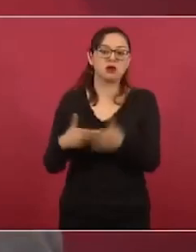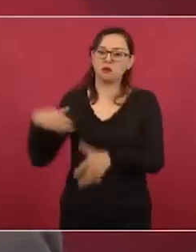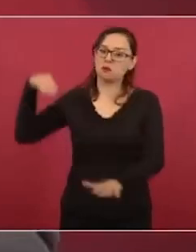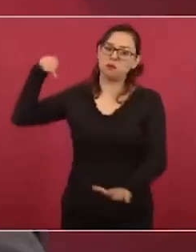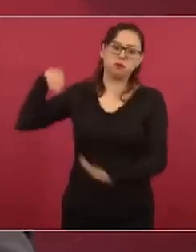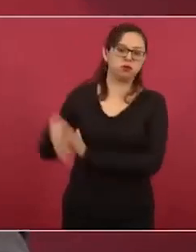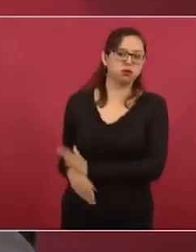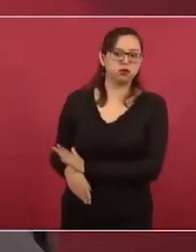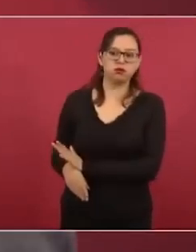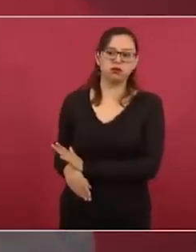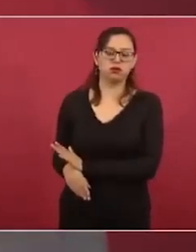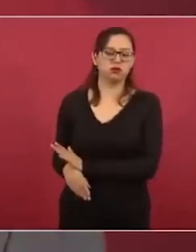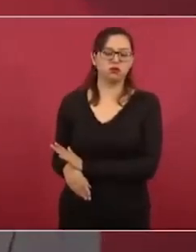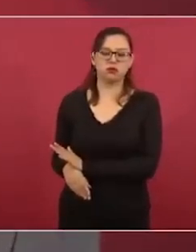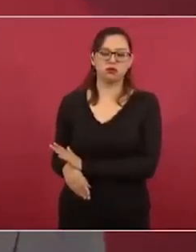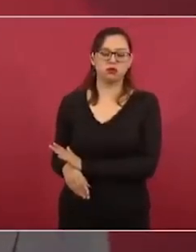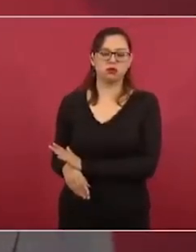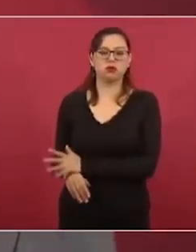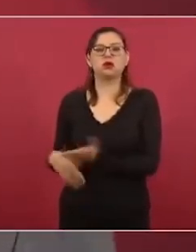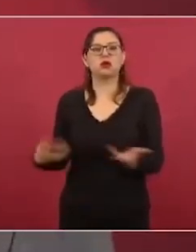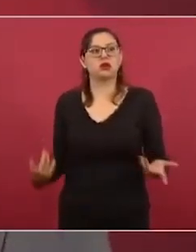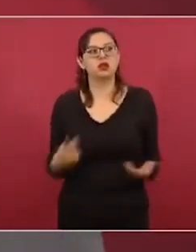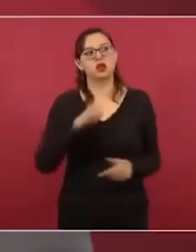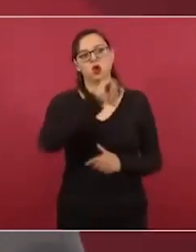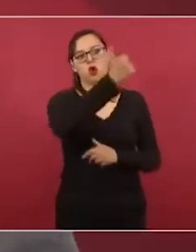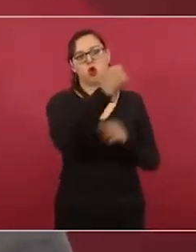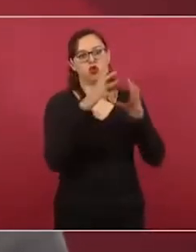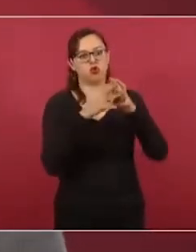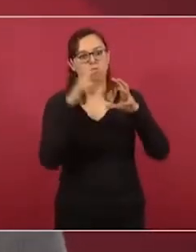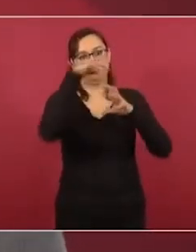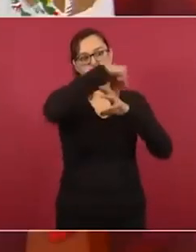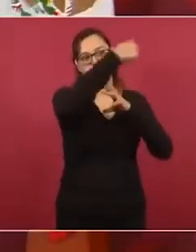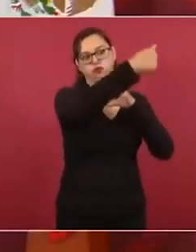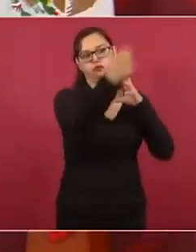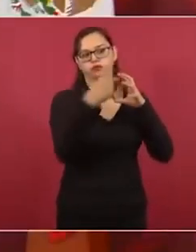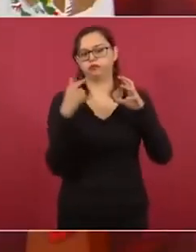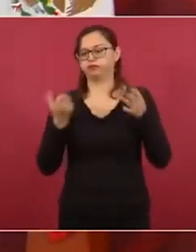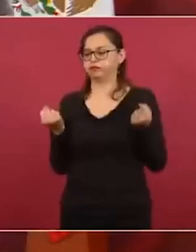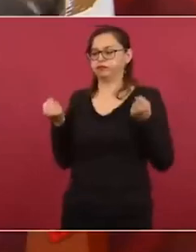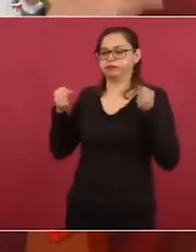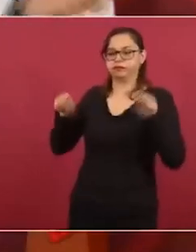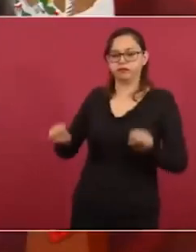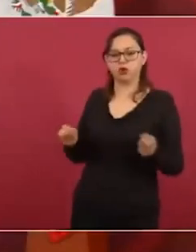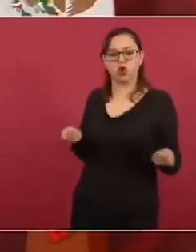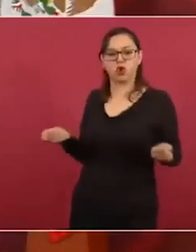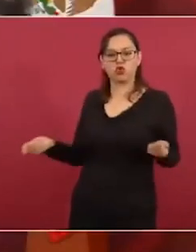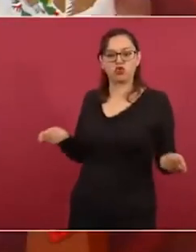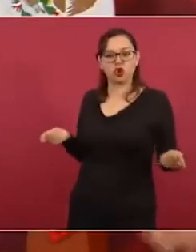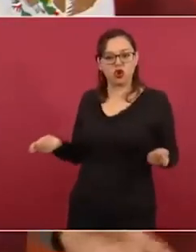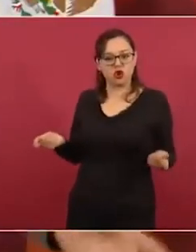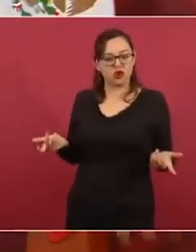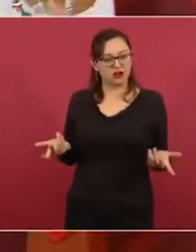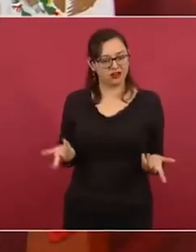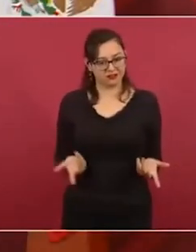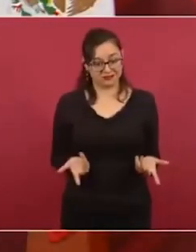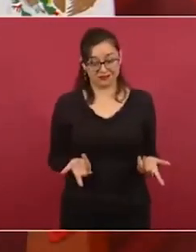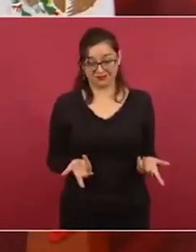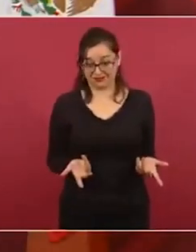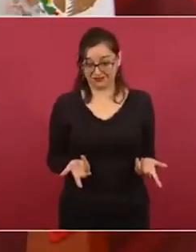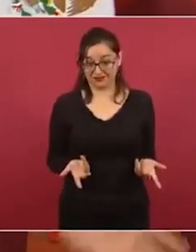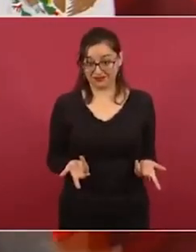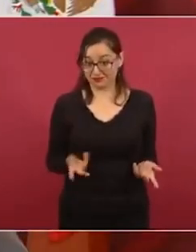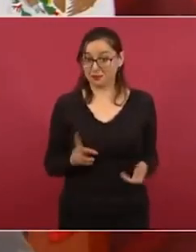No quiero comparar, pero hay continentes